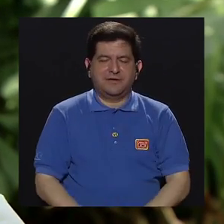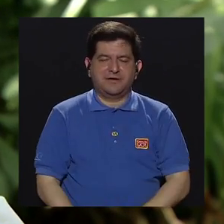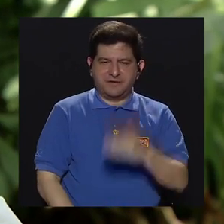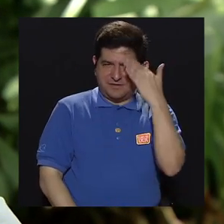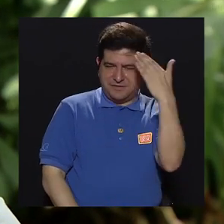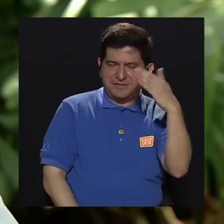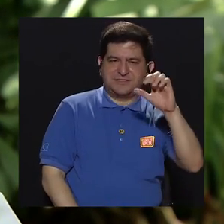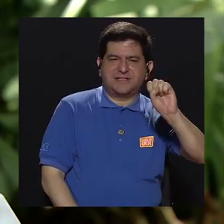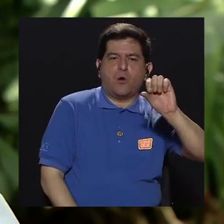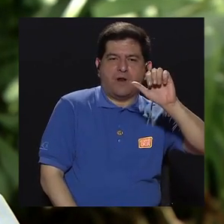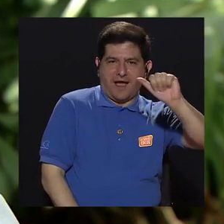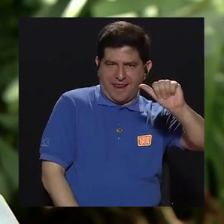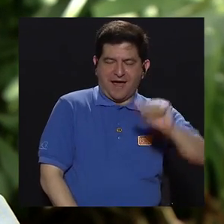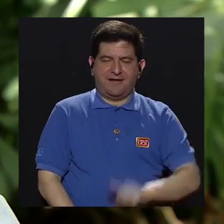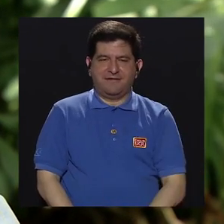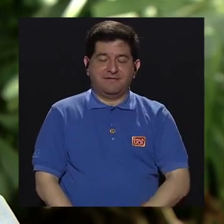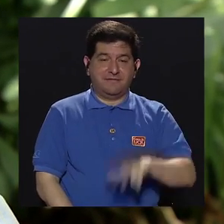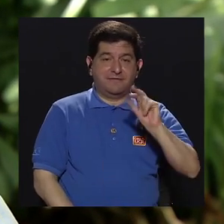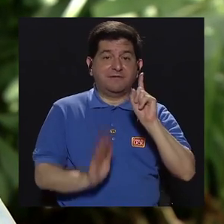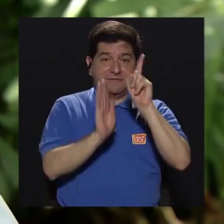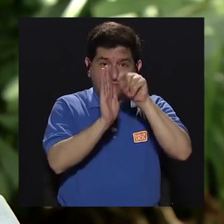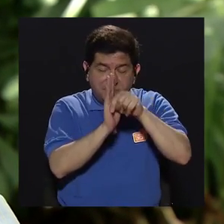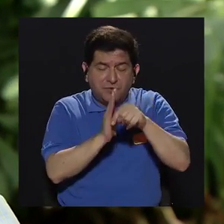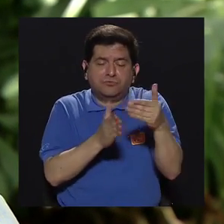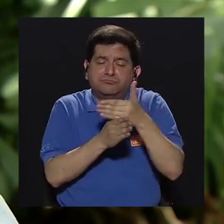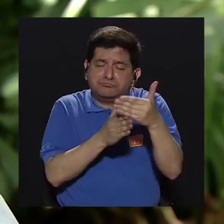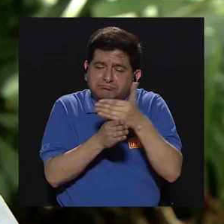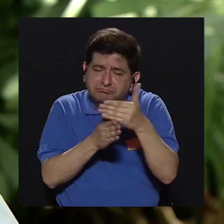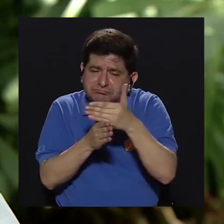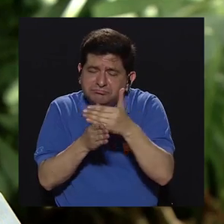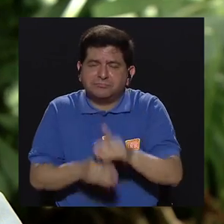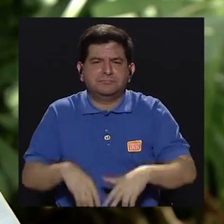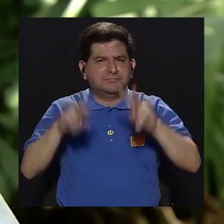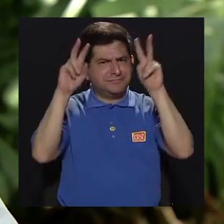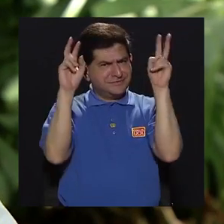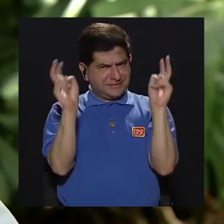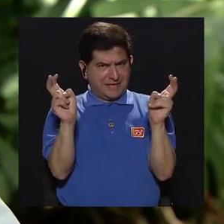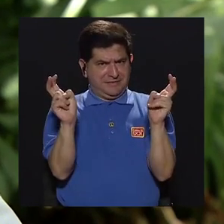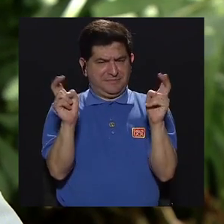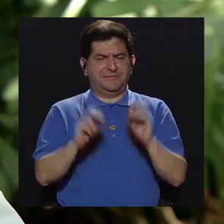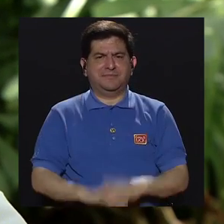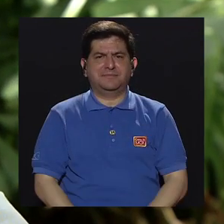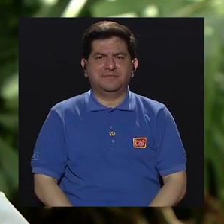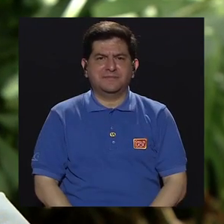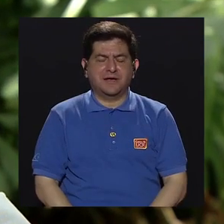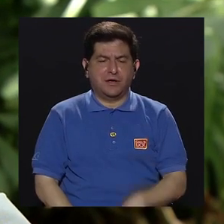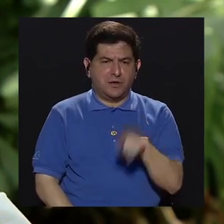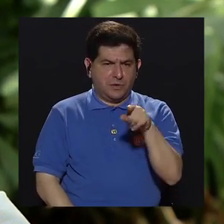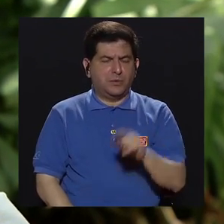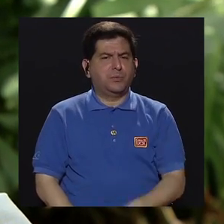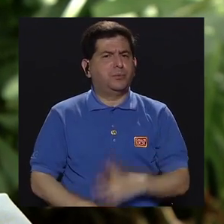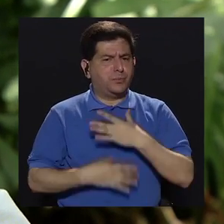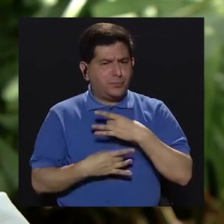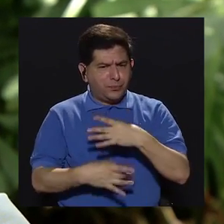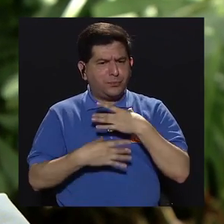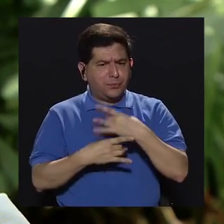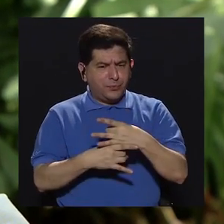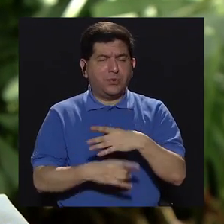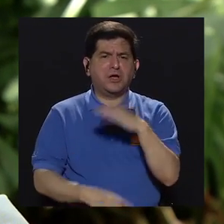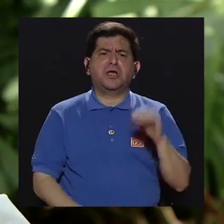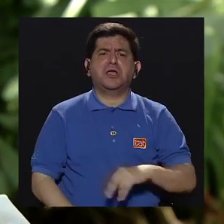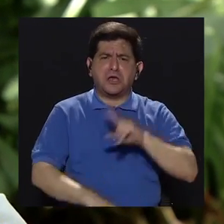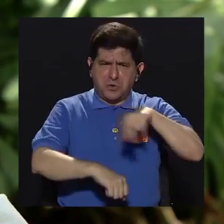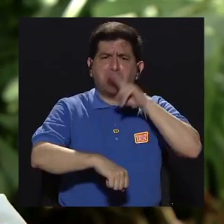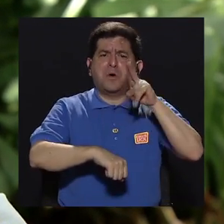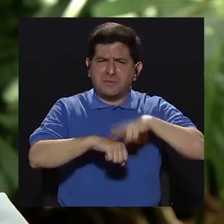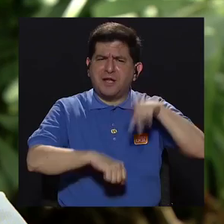saludo a Saúl Aguilar y vamos a estar en estos 30 minutos compartiendo un tema que es sumamente interesante y que